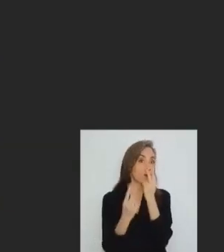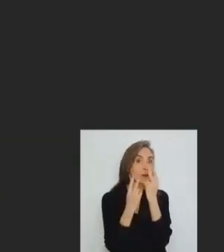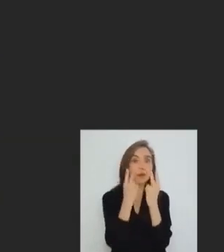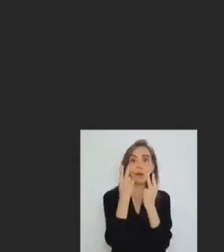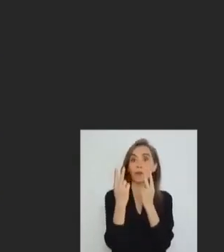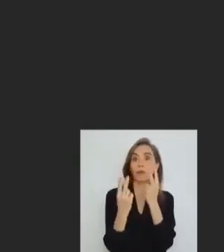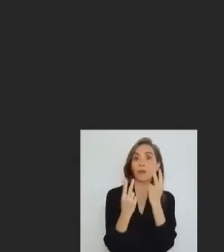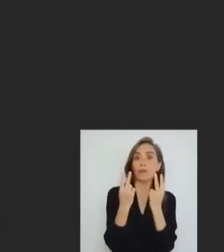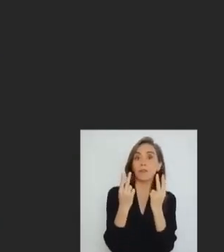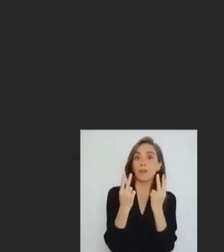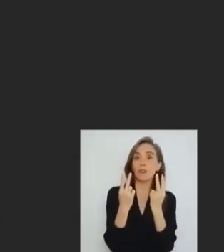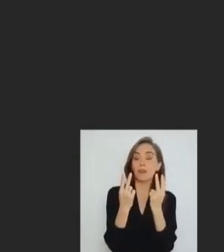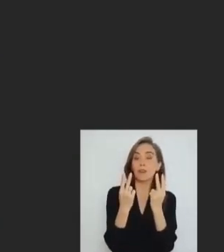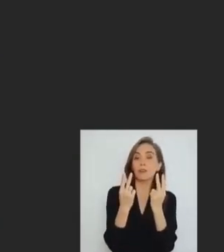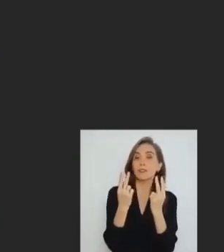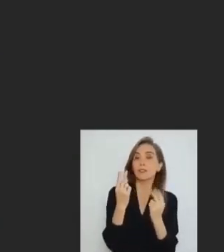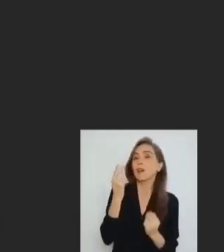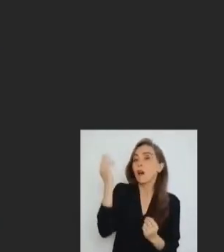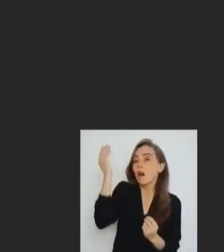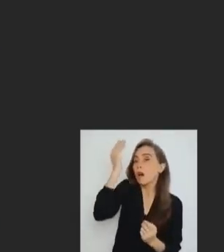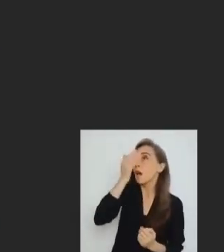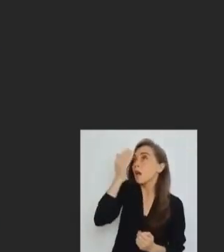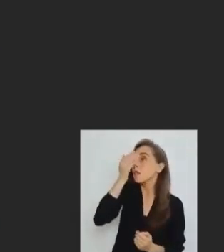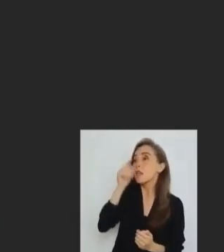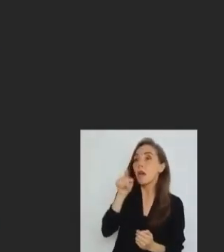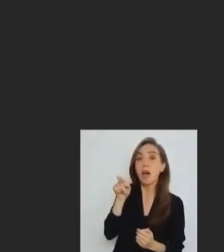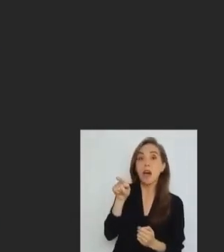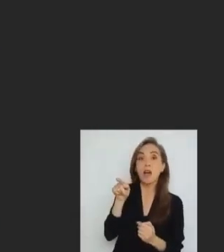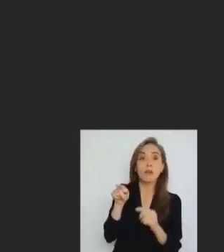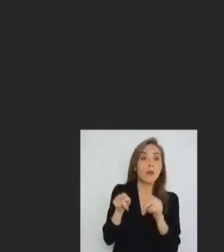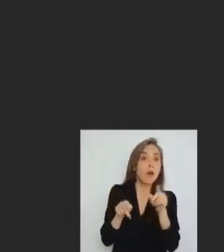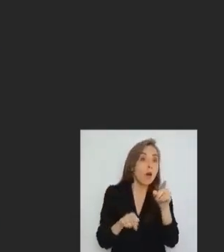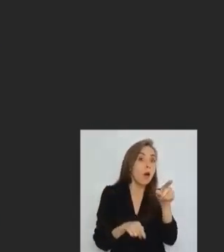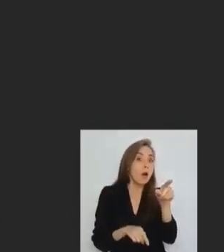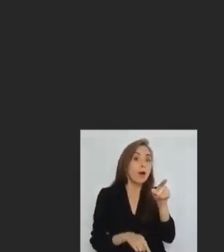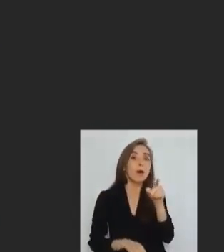marco, lo negro del blanco.